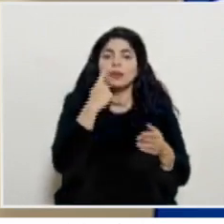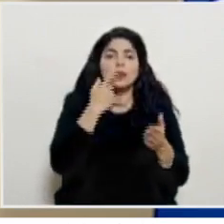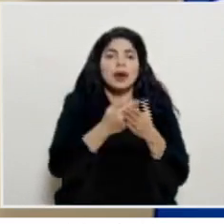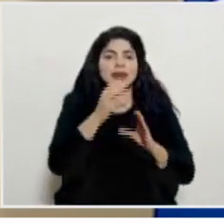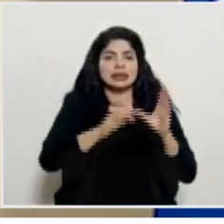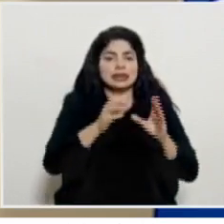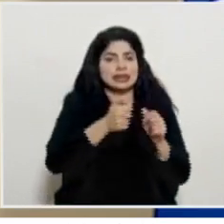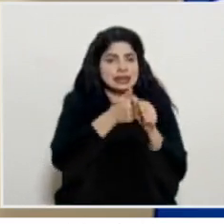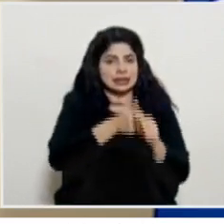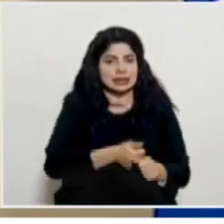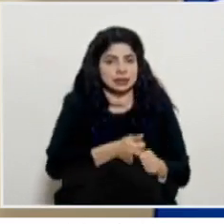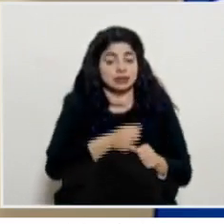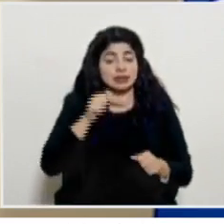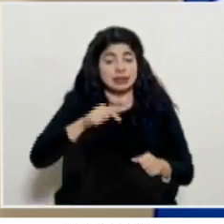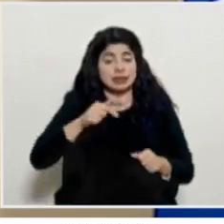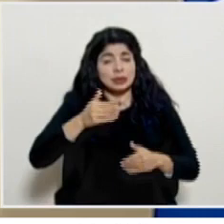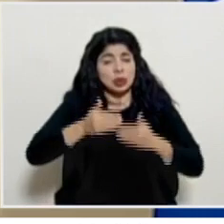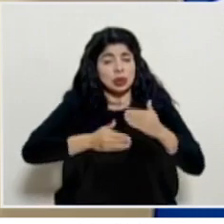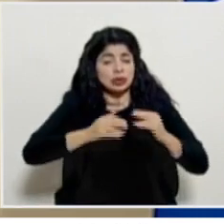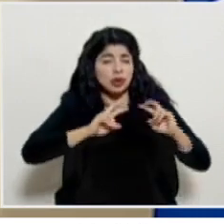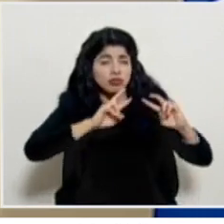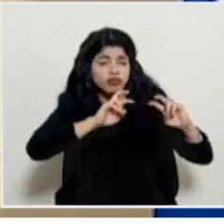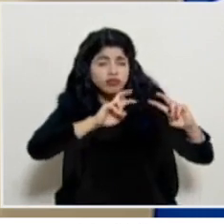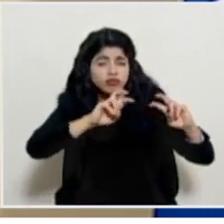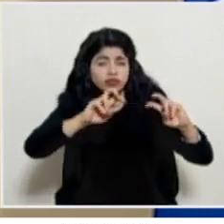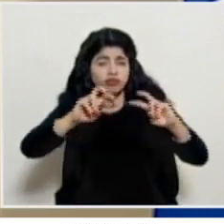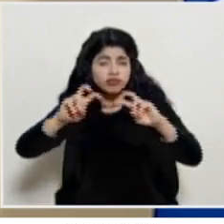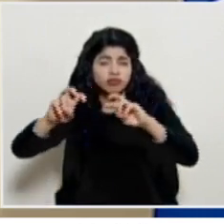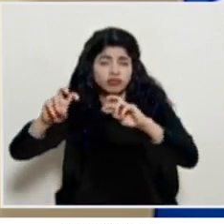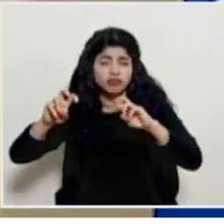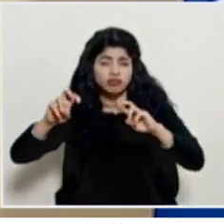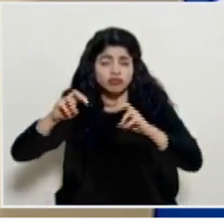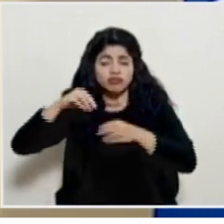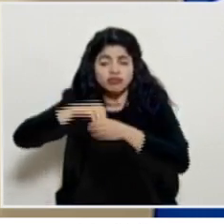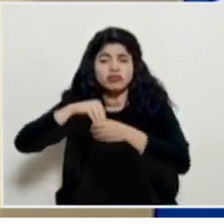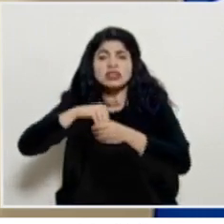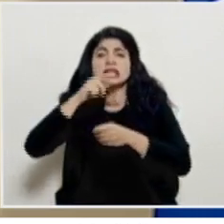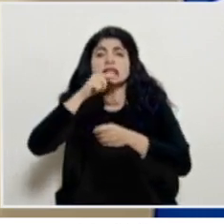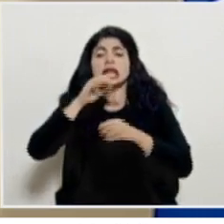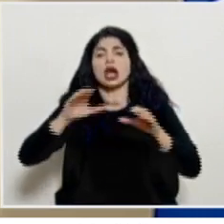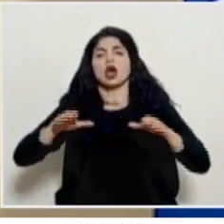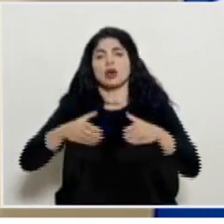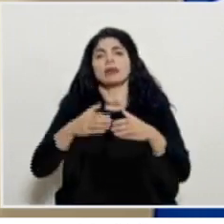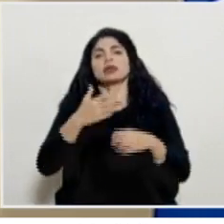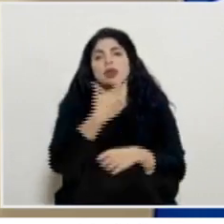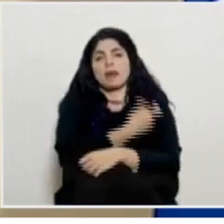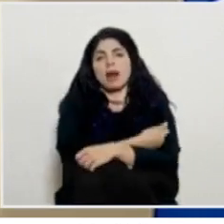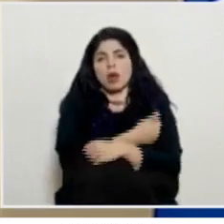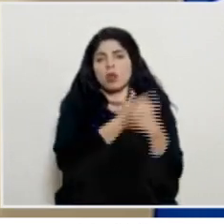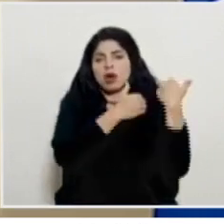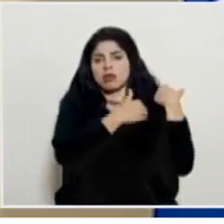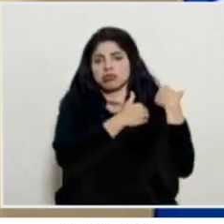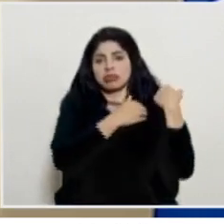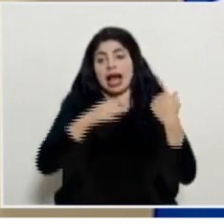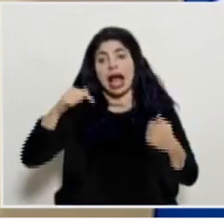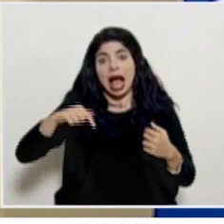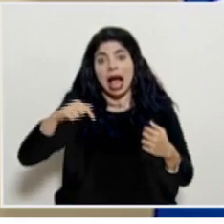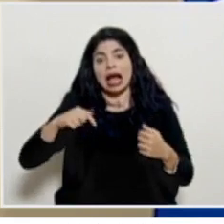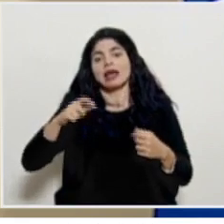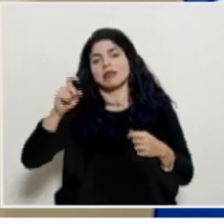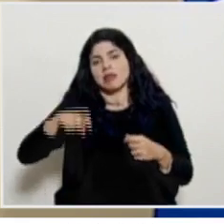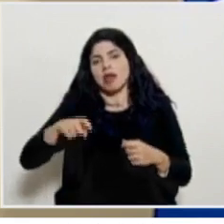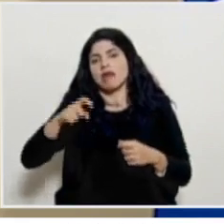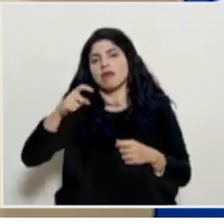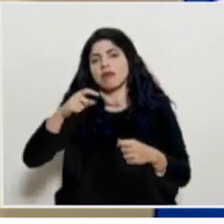Y todo ese análisis es llevado al seno de la Comisión de Vacunas y ahí justamente se tomará la